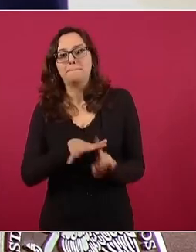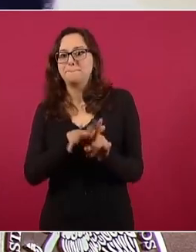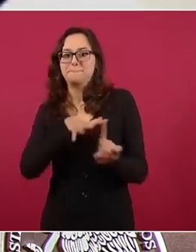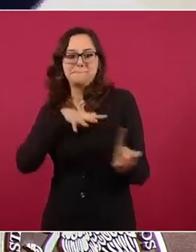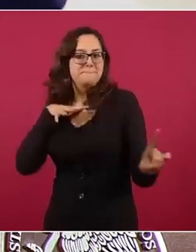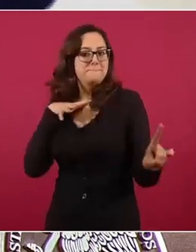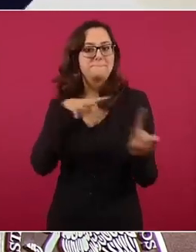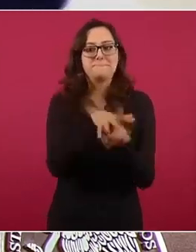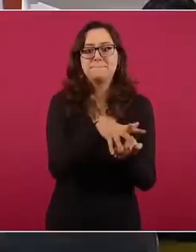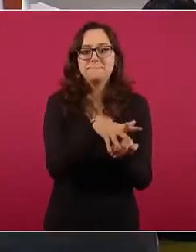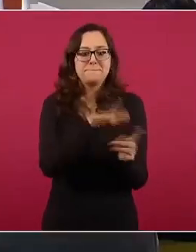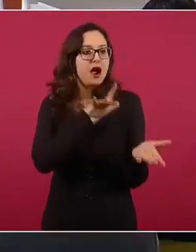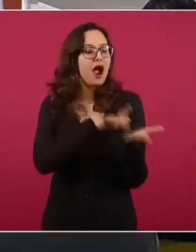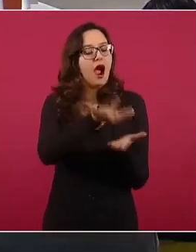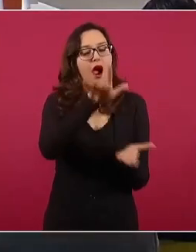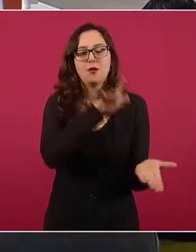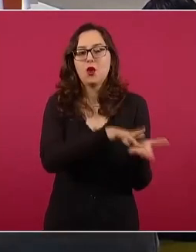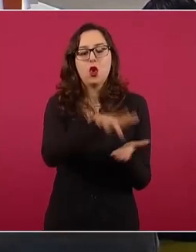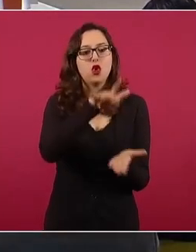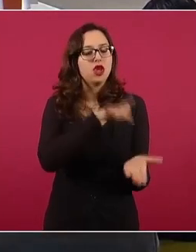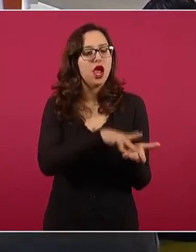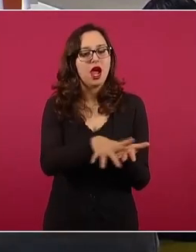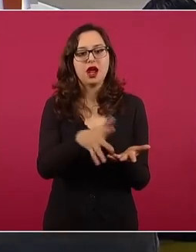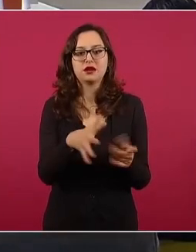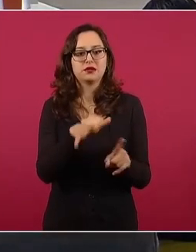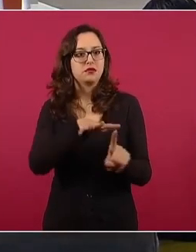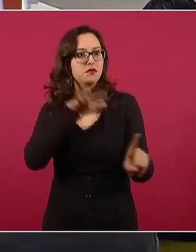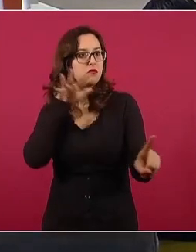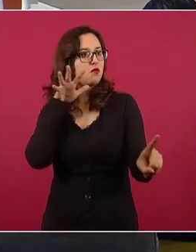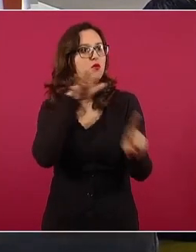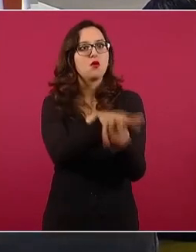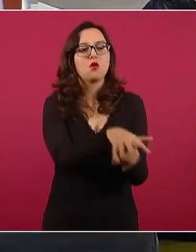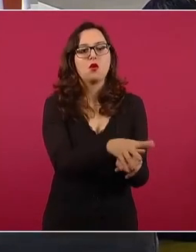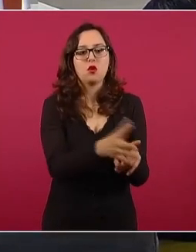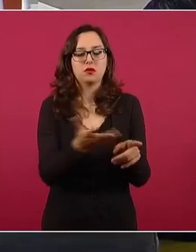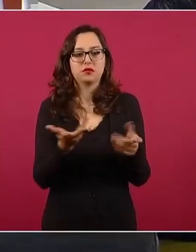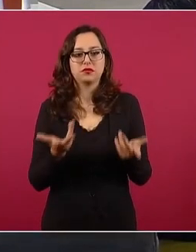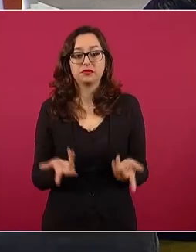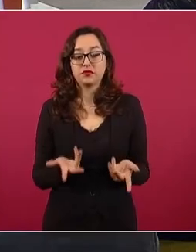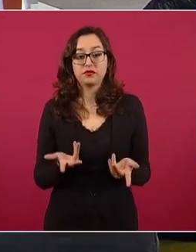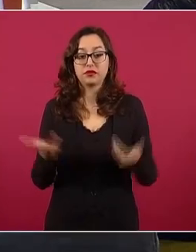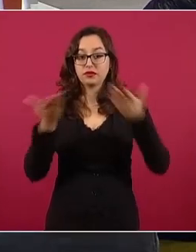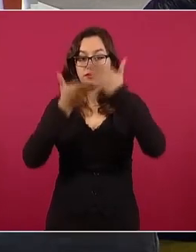Yo no sé cómo estaban las encuestas en esos tiempos, porque a lo mejor ni había,